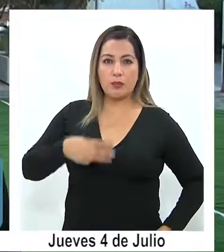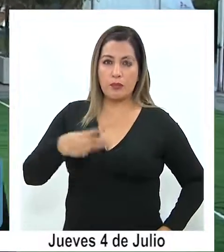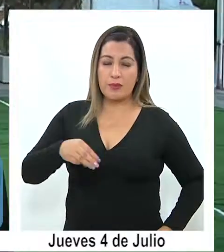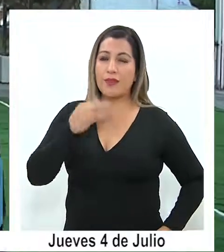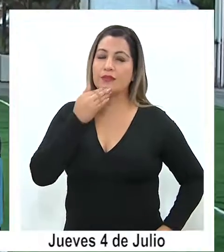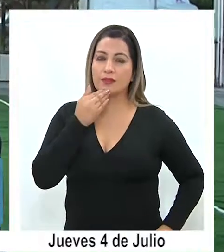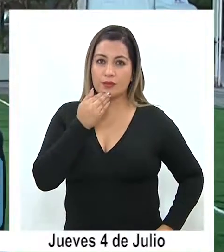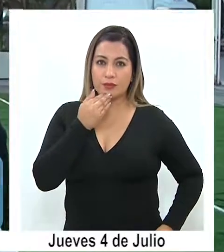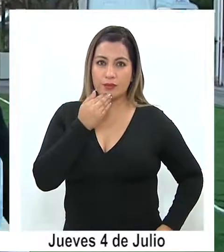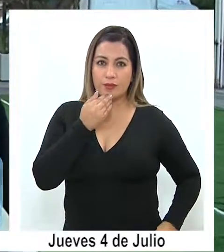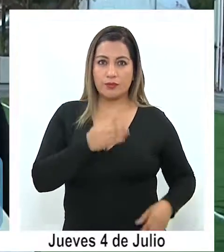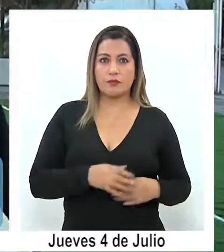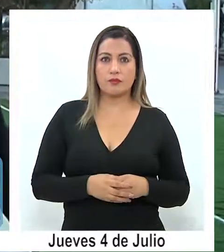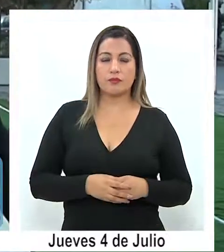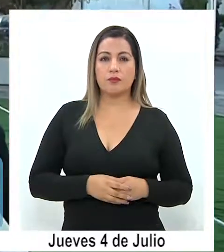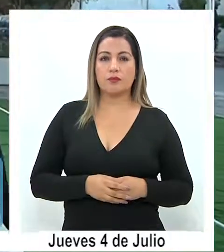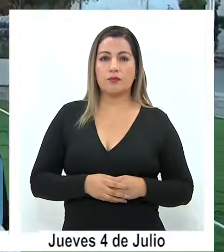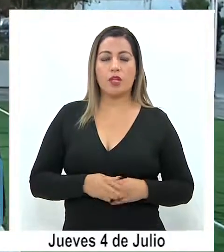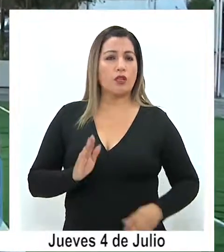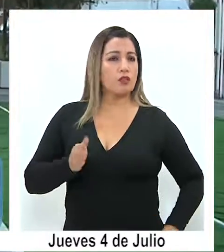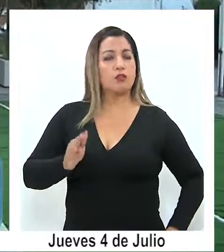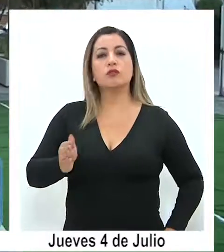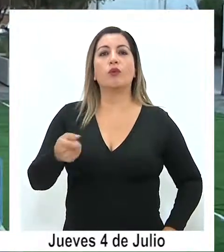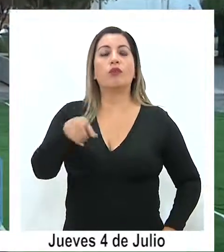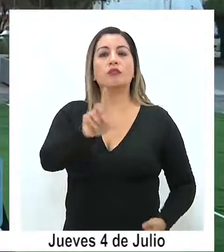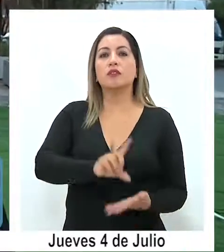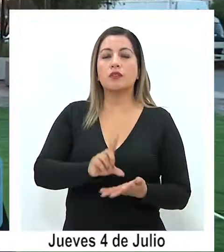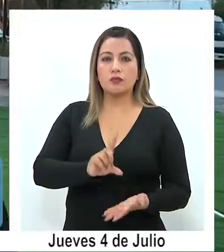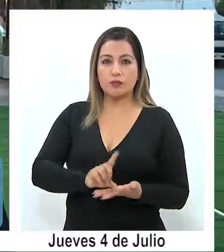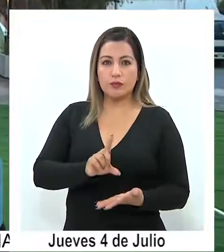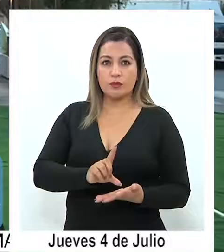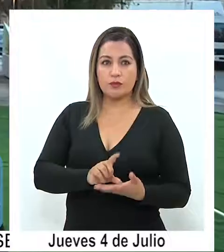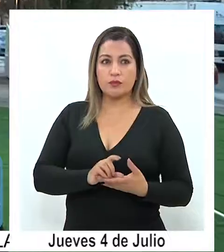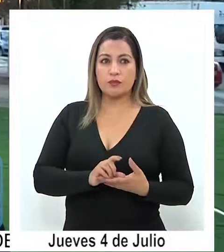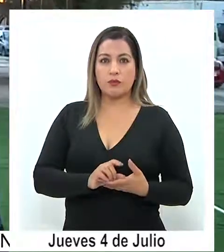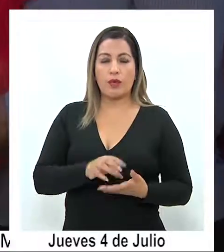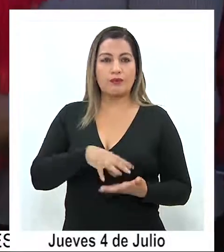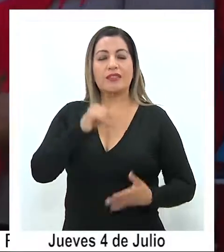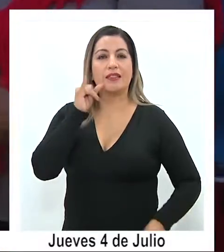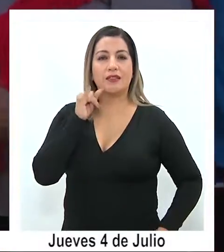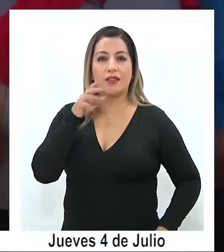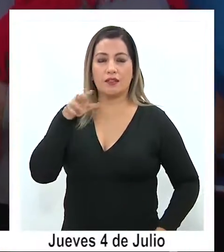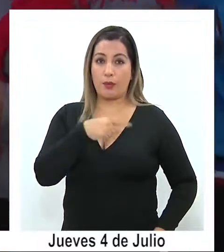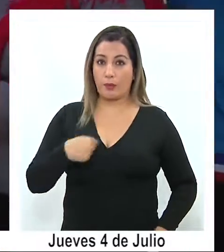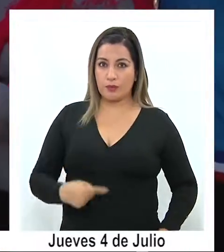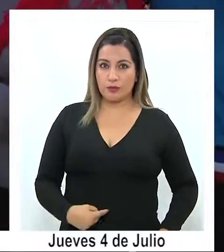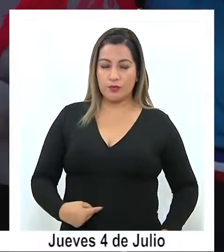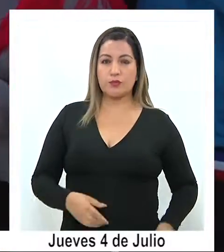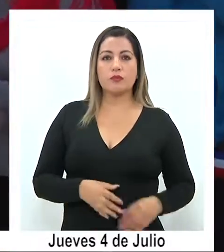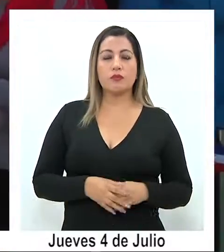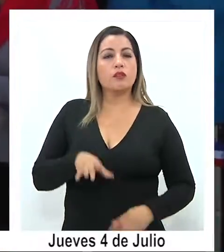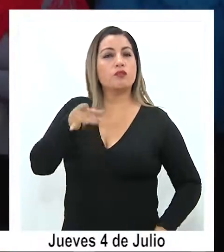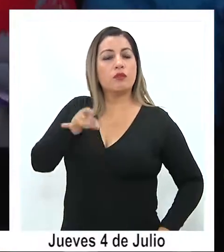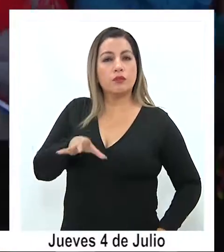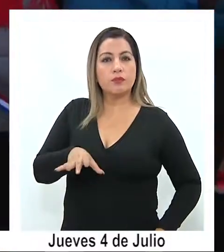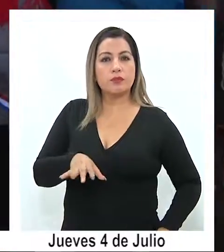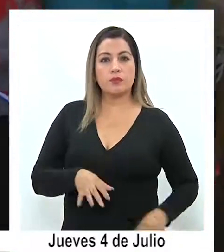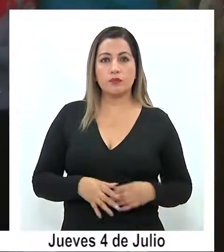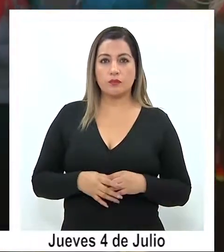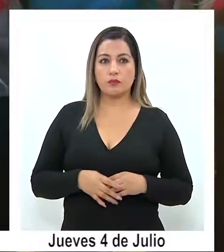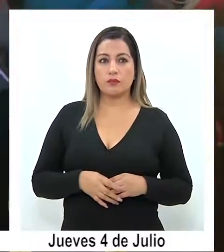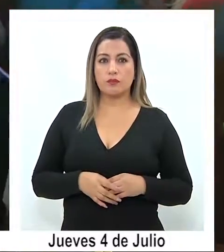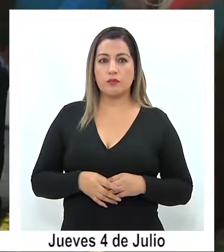su municipalidad también, se sigue consolidando este sector de la ciudad. Y solo